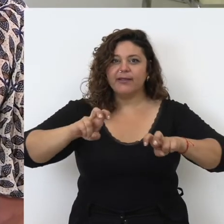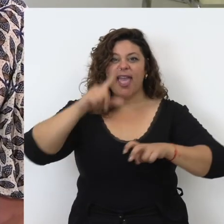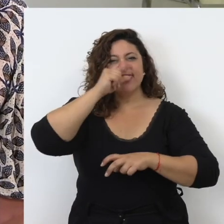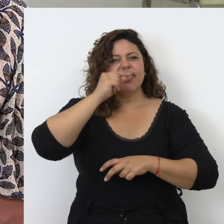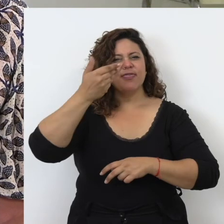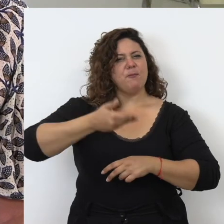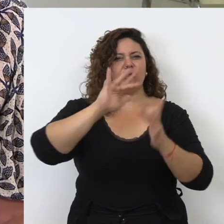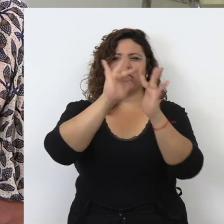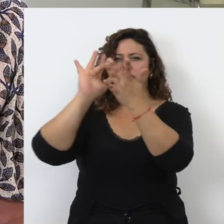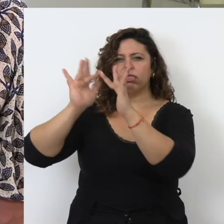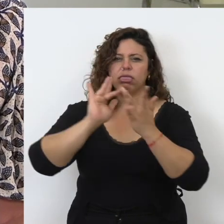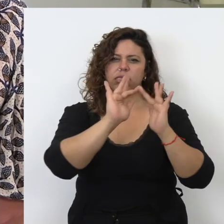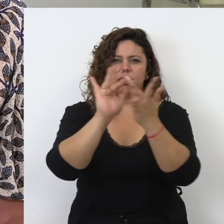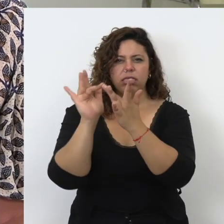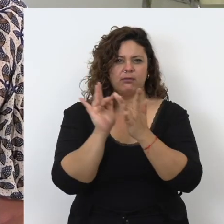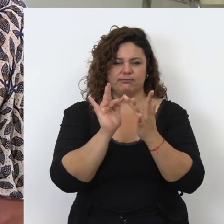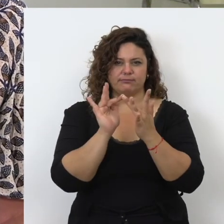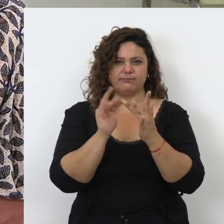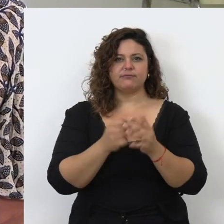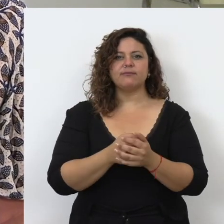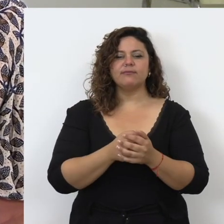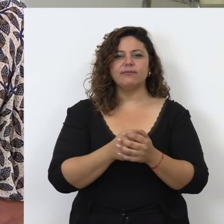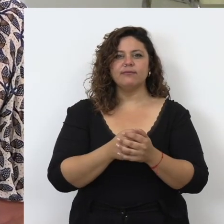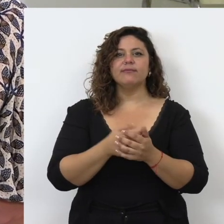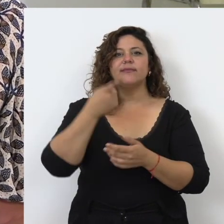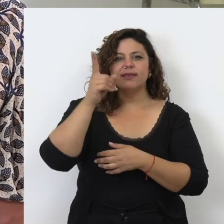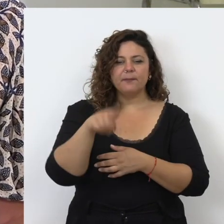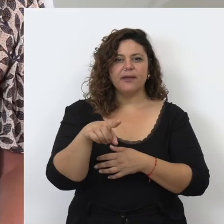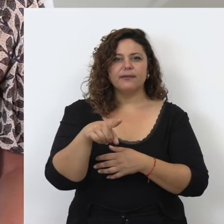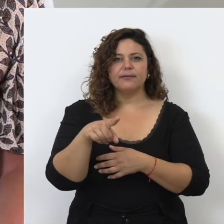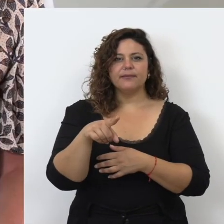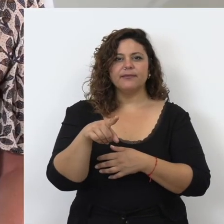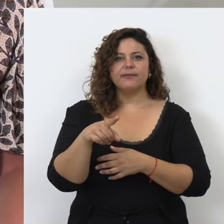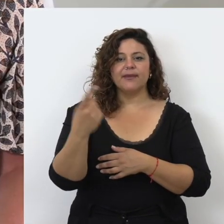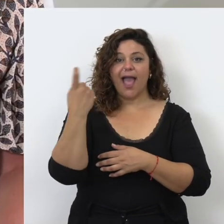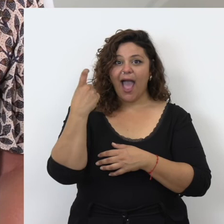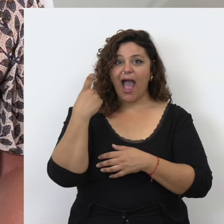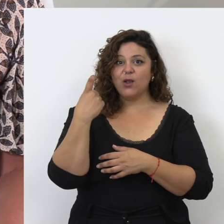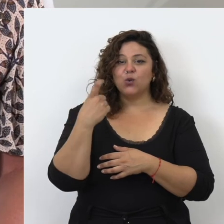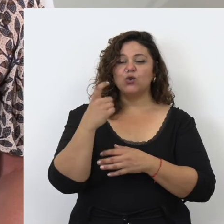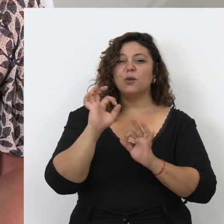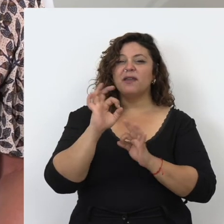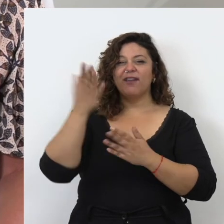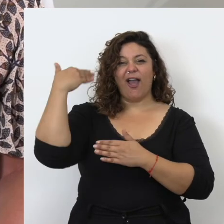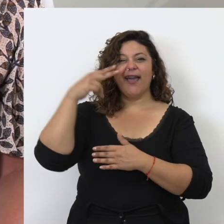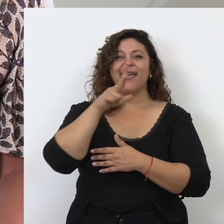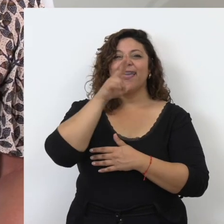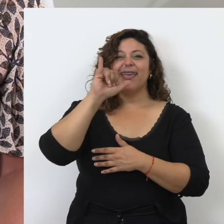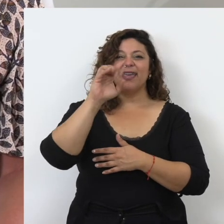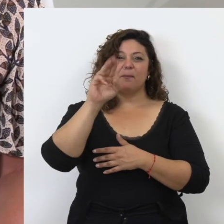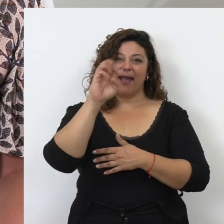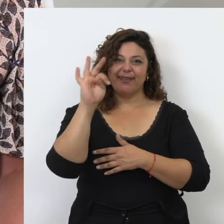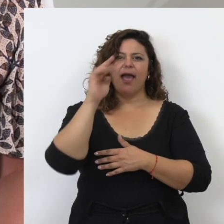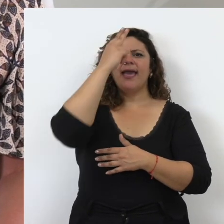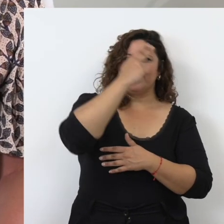ciencia es fundamental la interacción quién eres y de dónde vienes es irrelevante también los alumnos de Hipatia eran